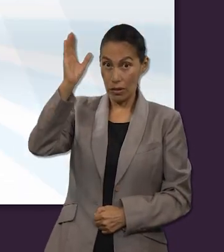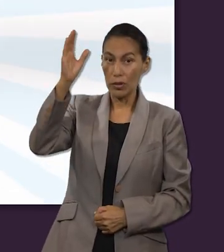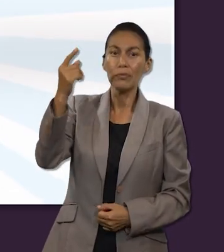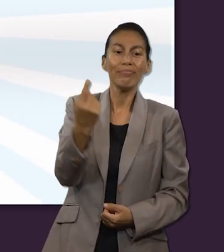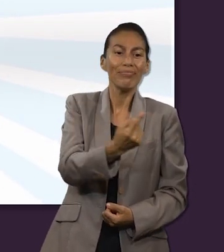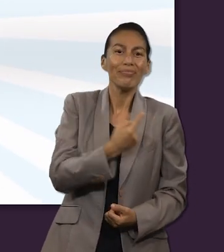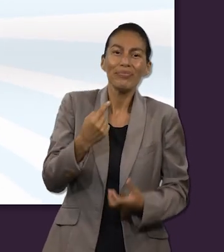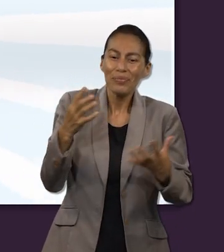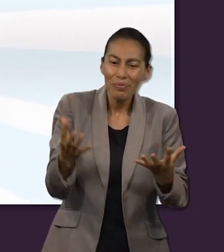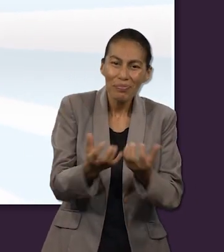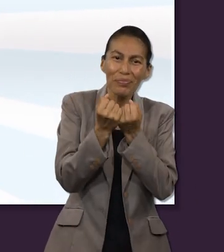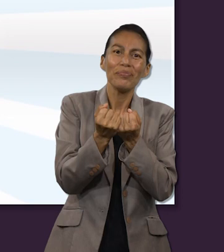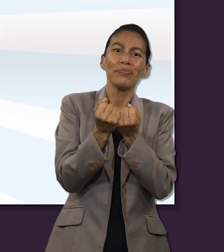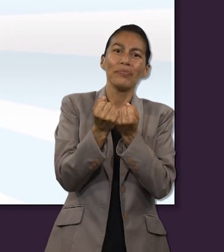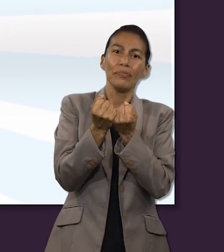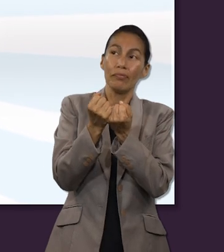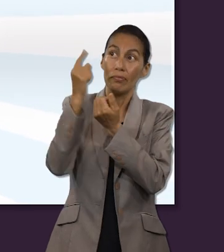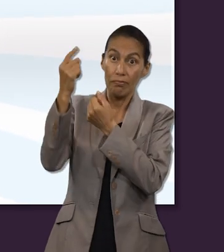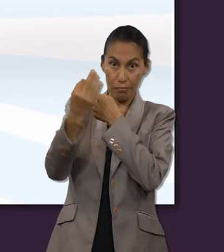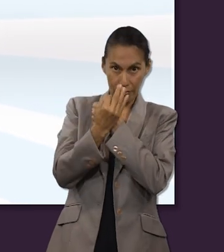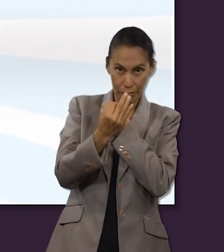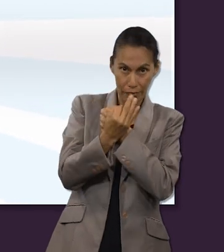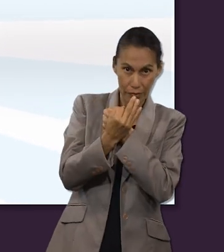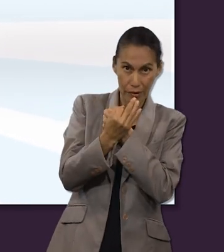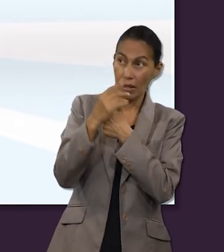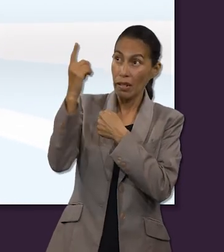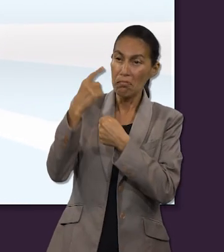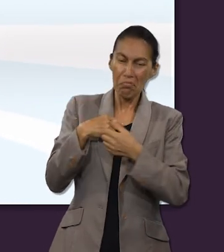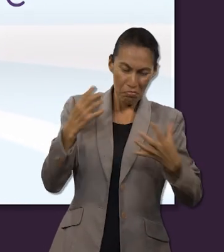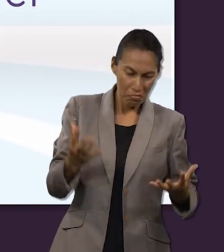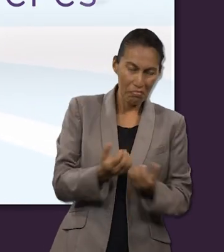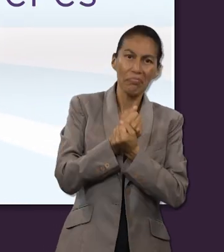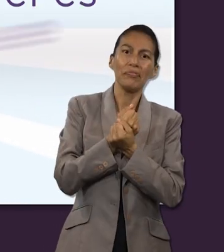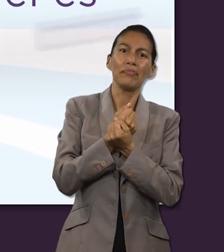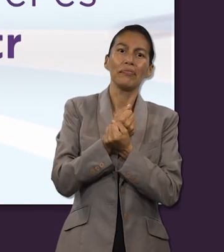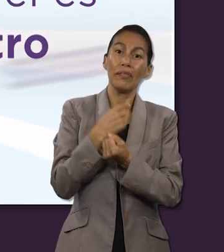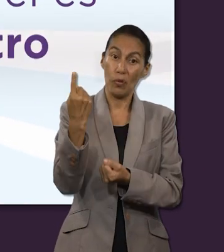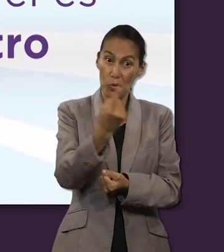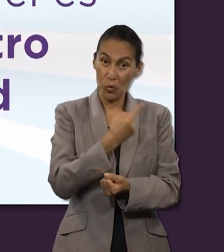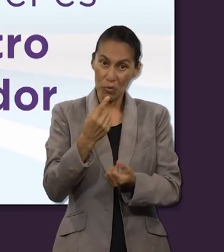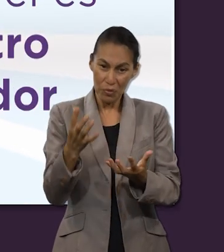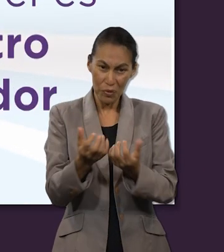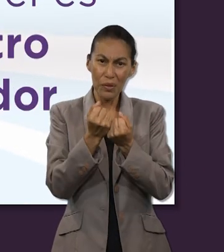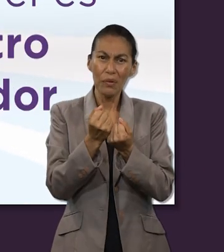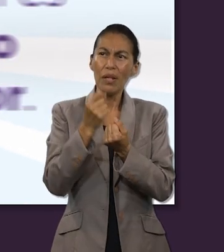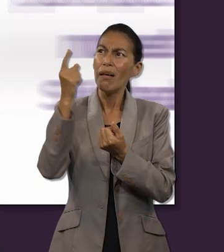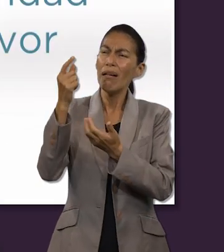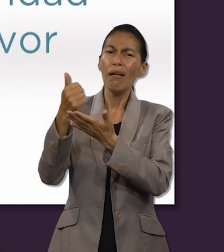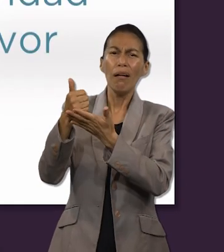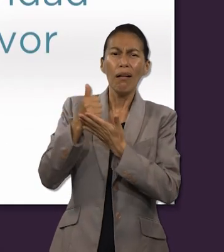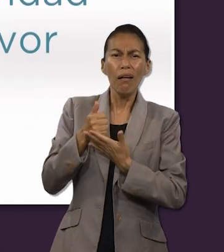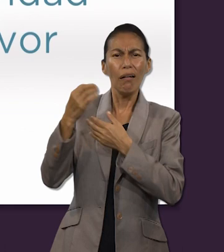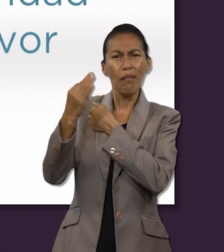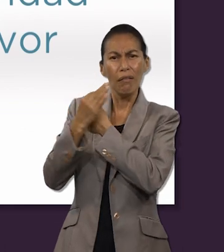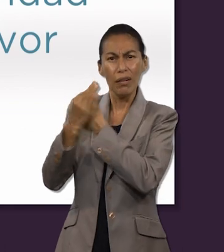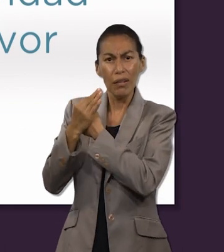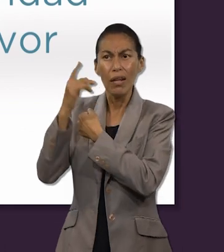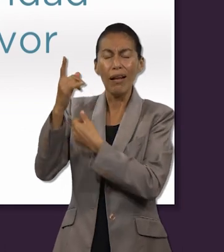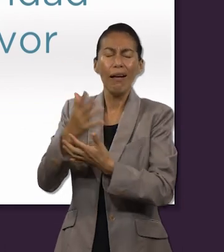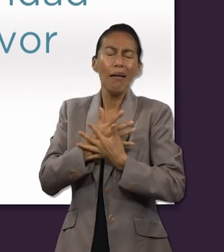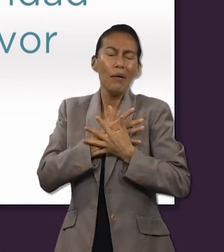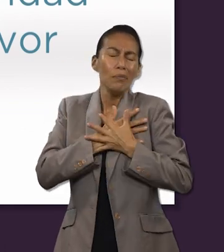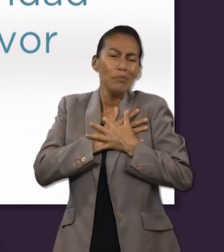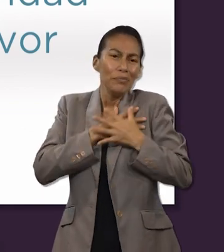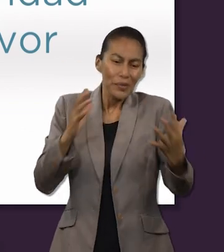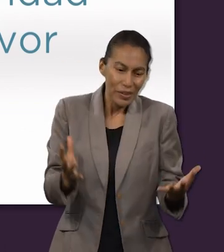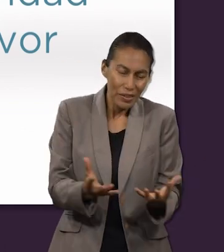Cristo es nuestro mediador e intercesor, porque Él es nuestro salvador. Su intercesión es